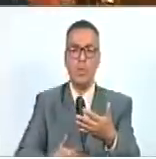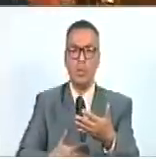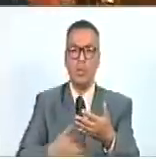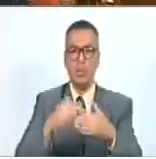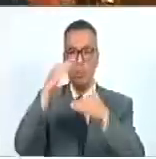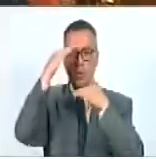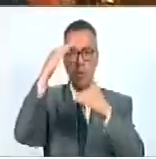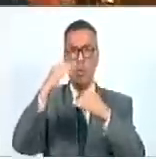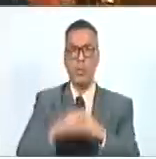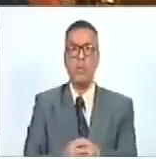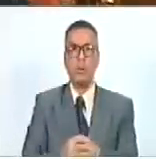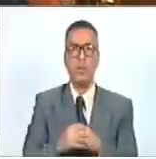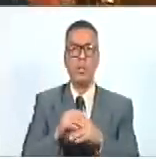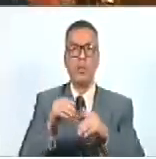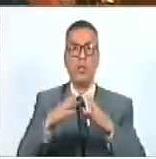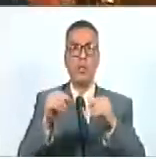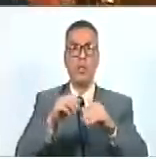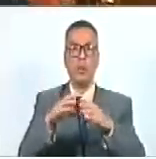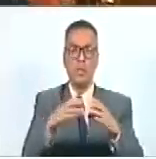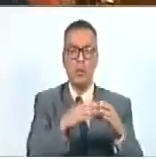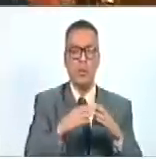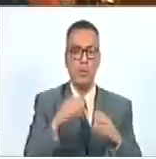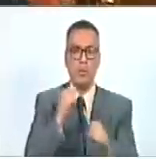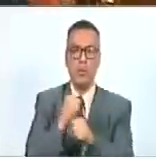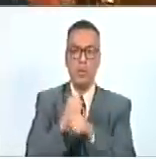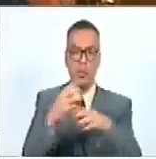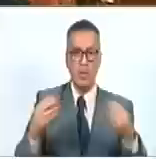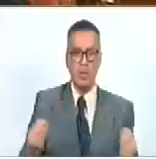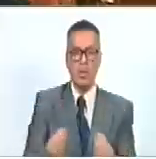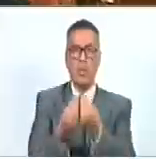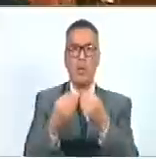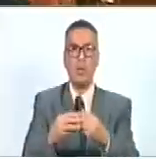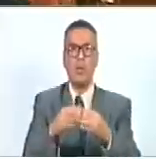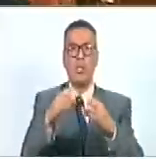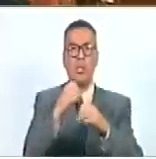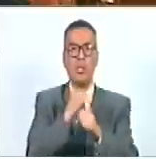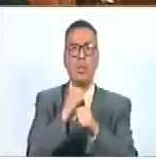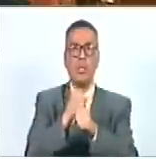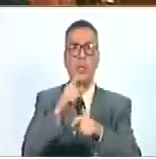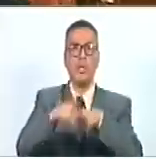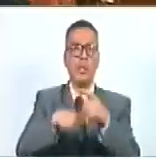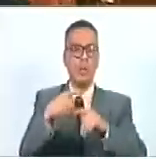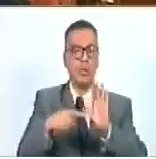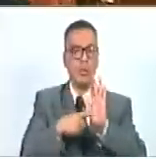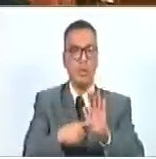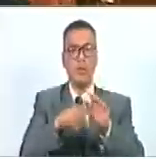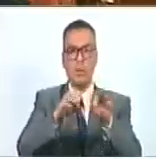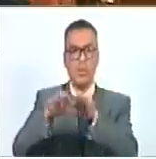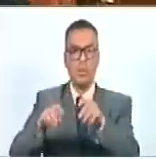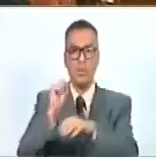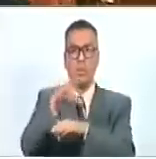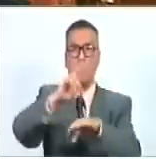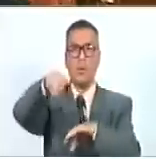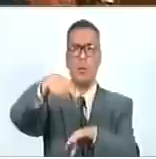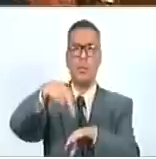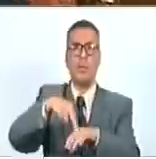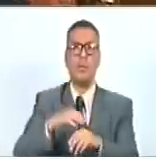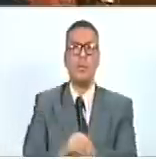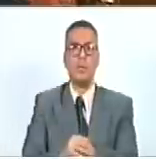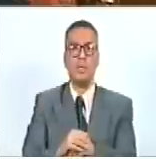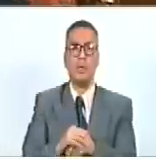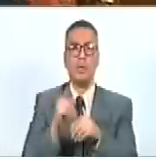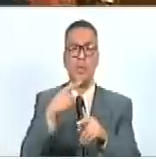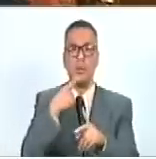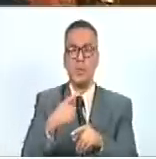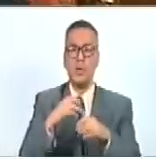saludo extensivo a todo el equipo de trabajo que le acompaña en la importante labor que desempeña frente a la Secretaría de la Asamblea Nacional. Es